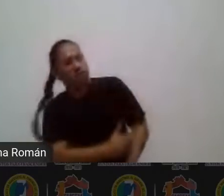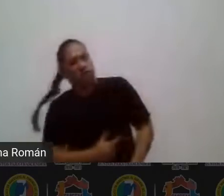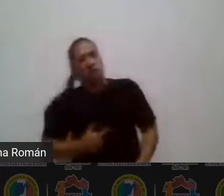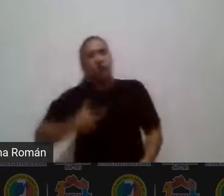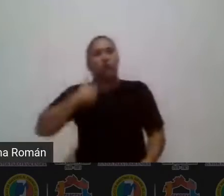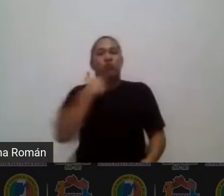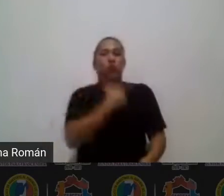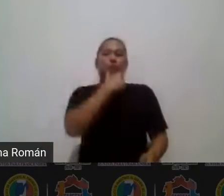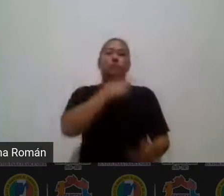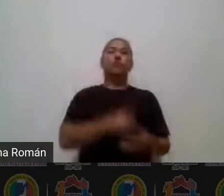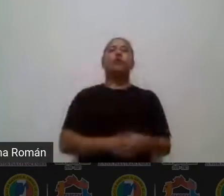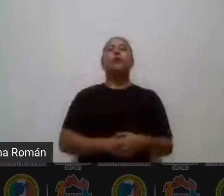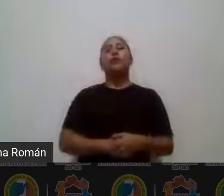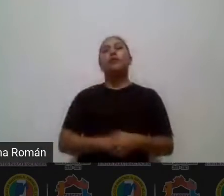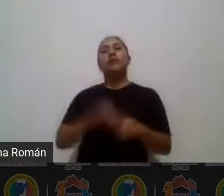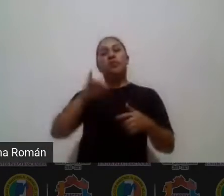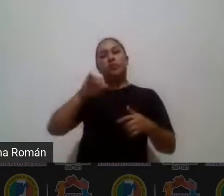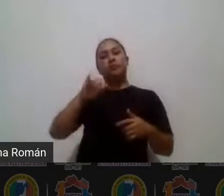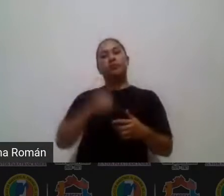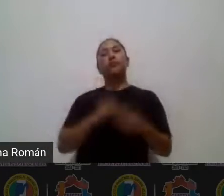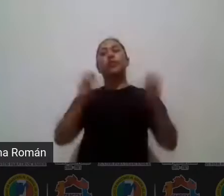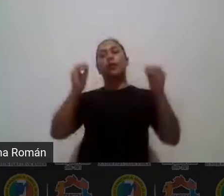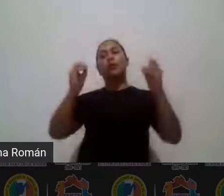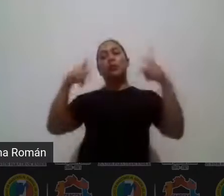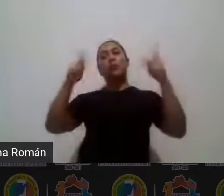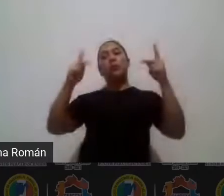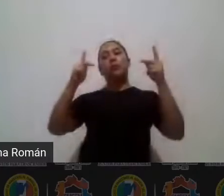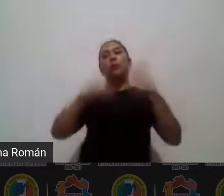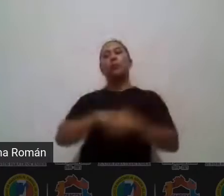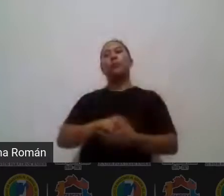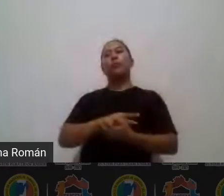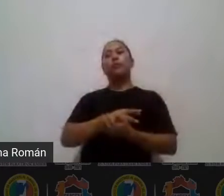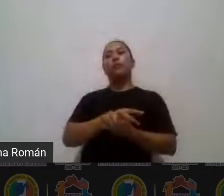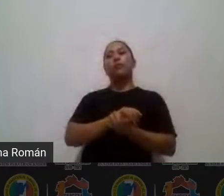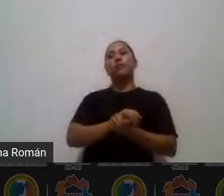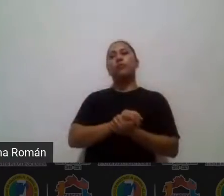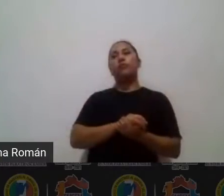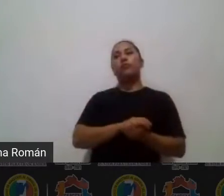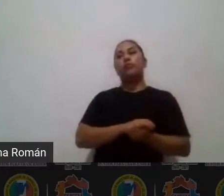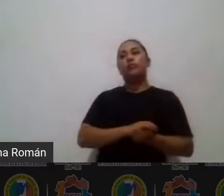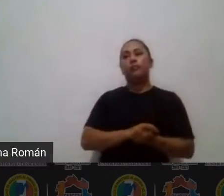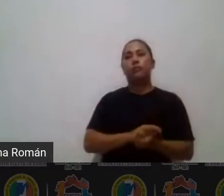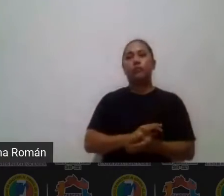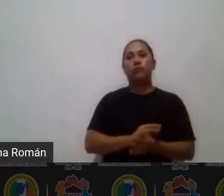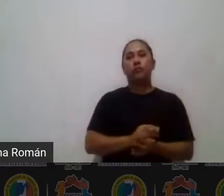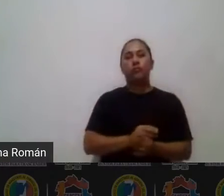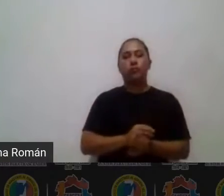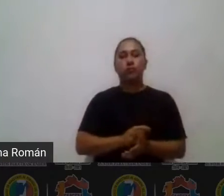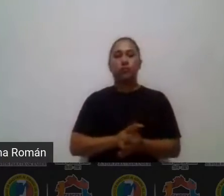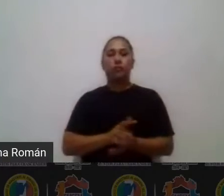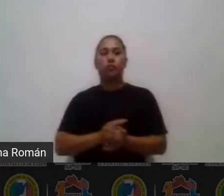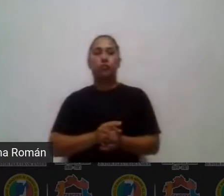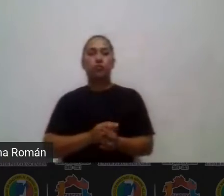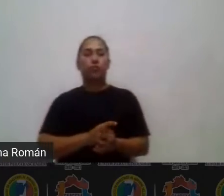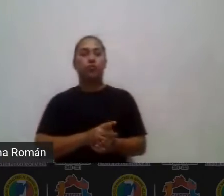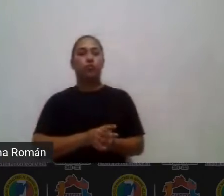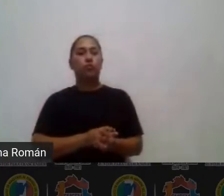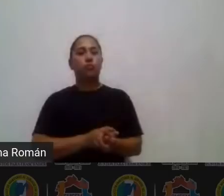sintetizando para proceder a lo siguiente sintetizando aprendizaje basado en fenómenos uno